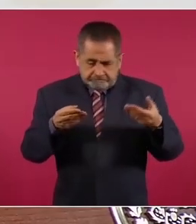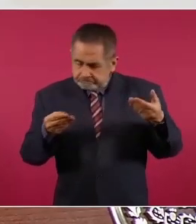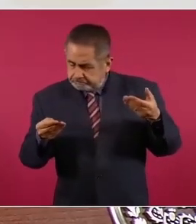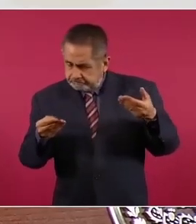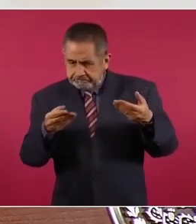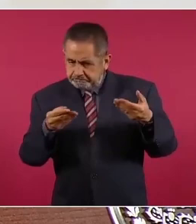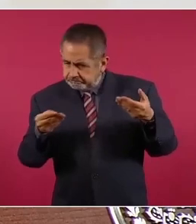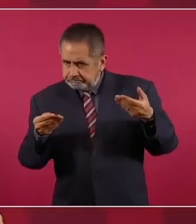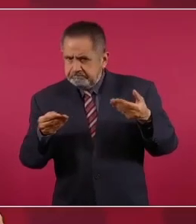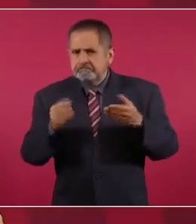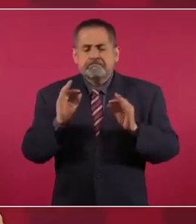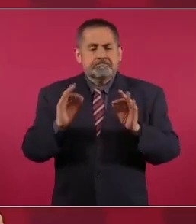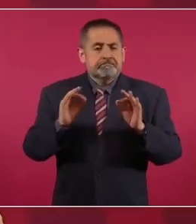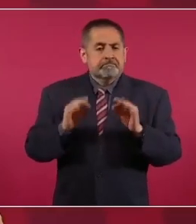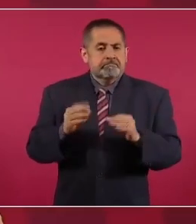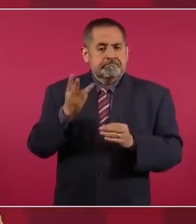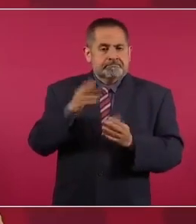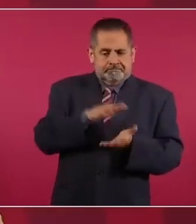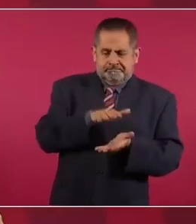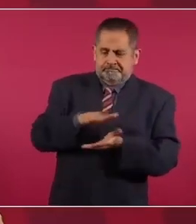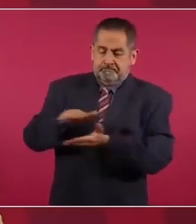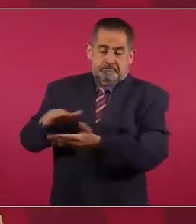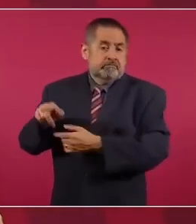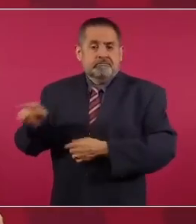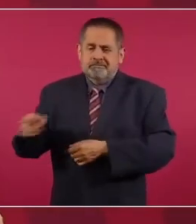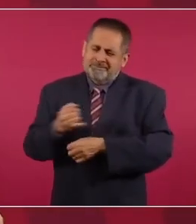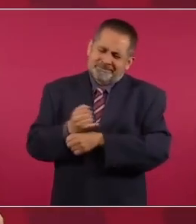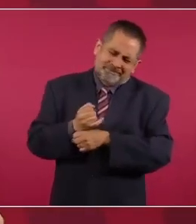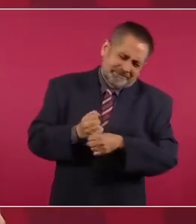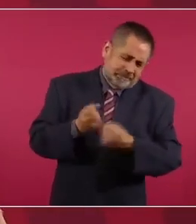Tres carpetas de anexos. Es que fue una investigación